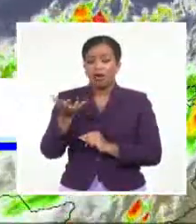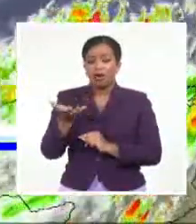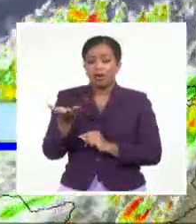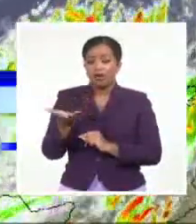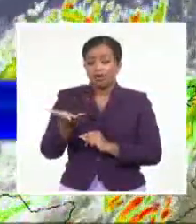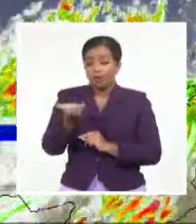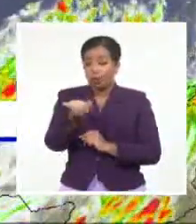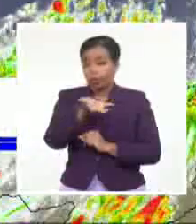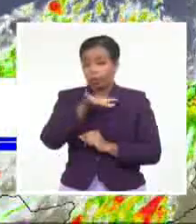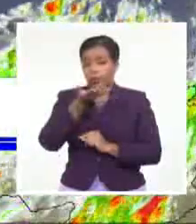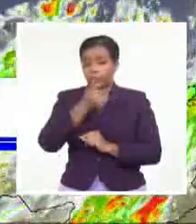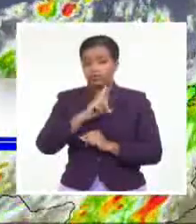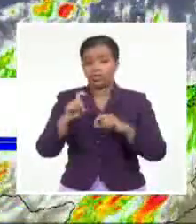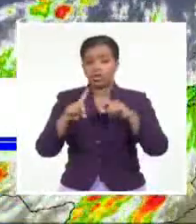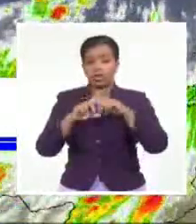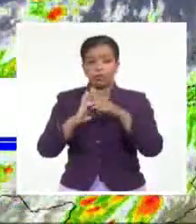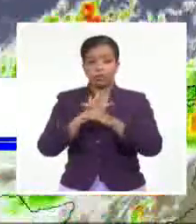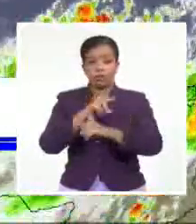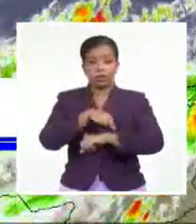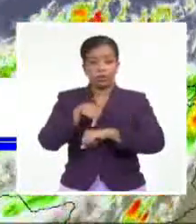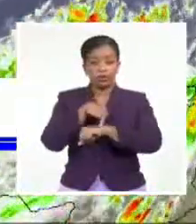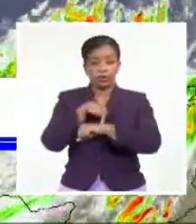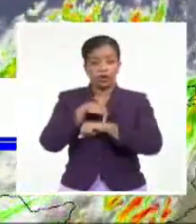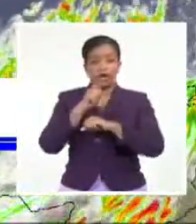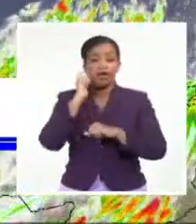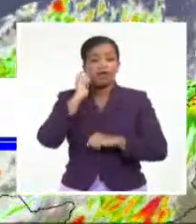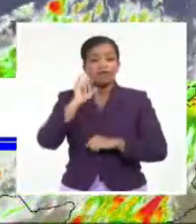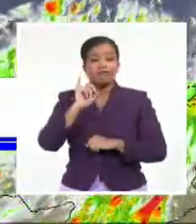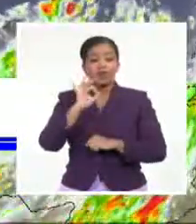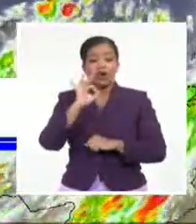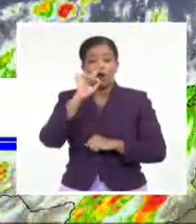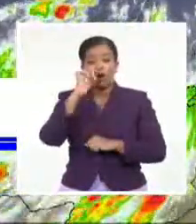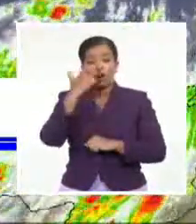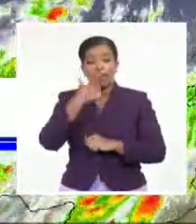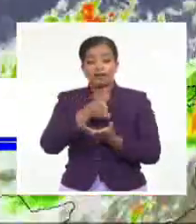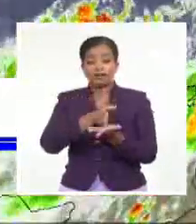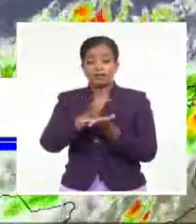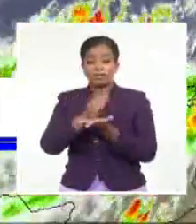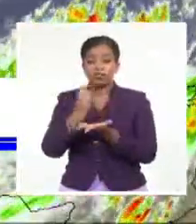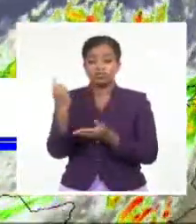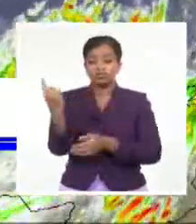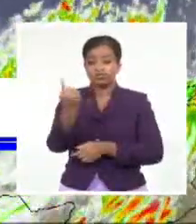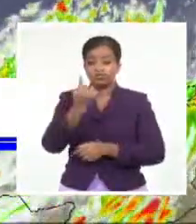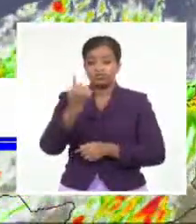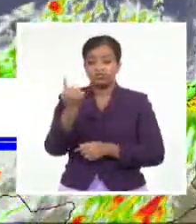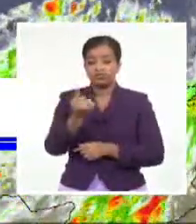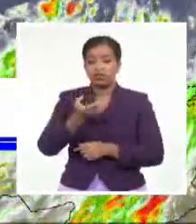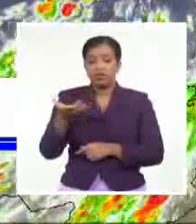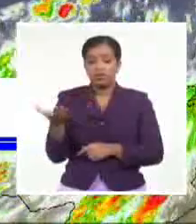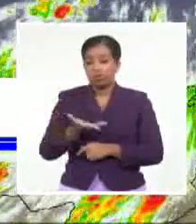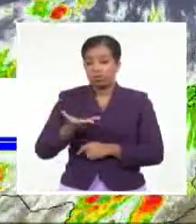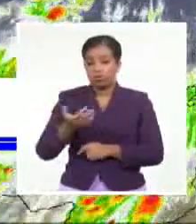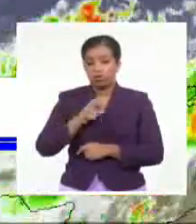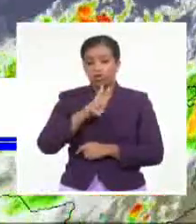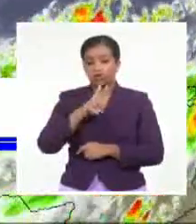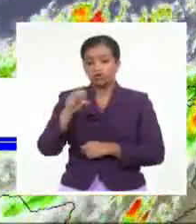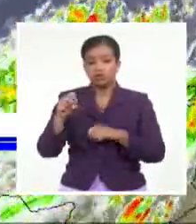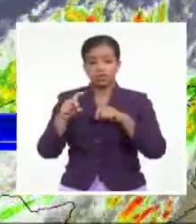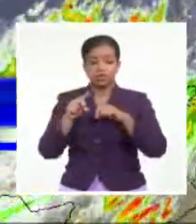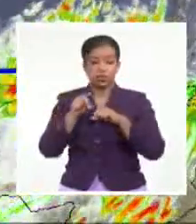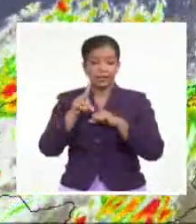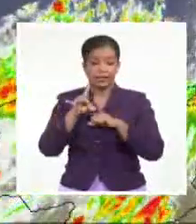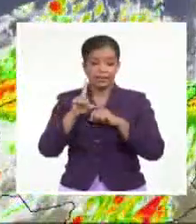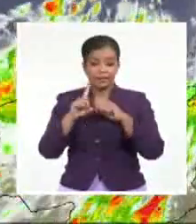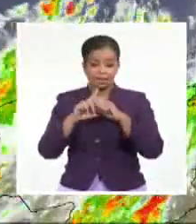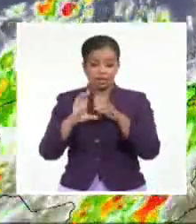de 100 kilómetros por hora, mientras que Fiona continúa siendo un huracán categoría 4 con vientos máximos sostenidos de 215 kilómetros